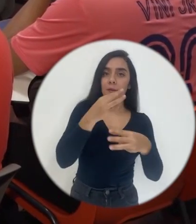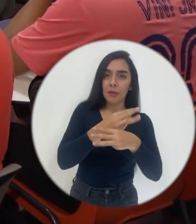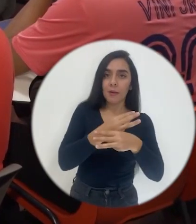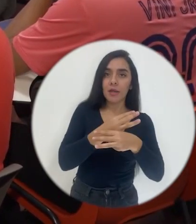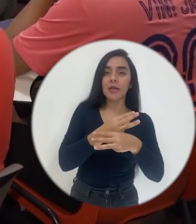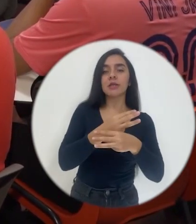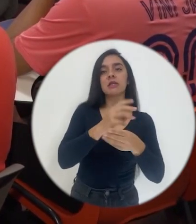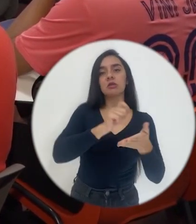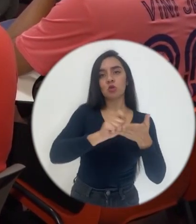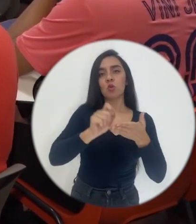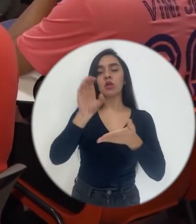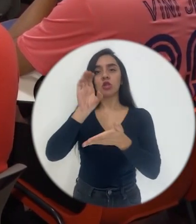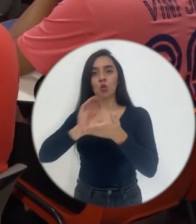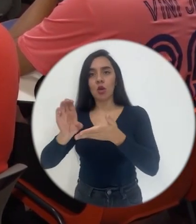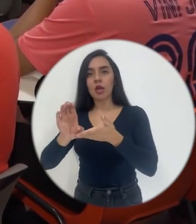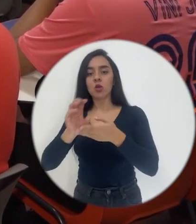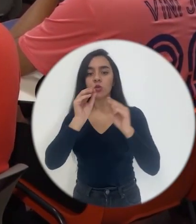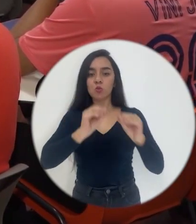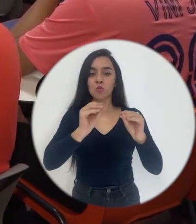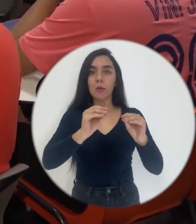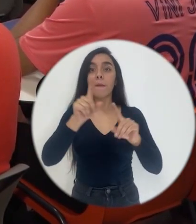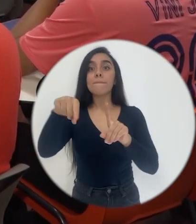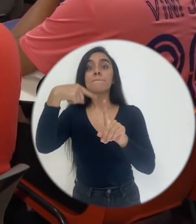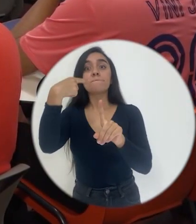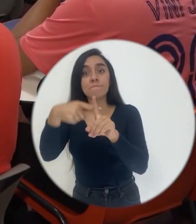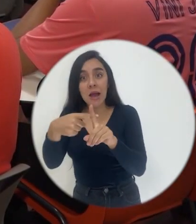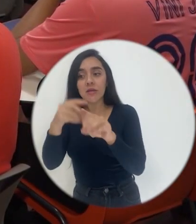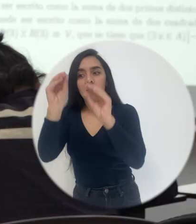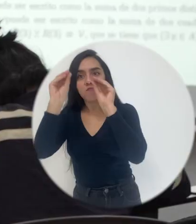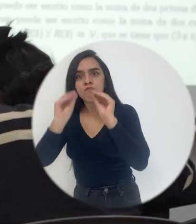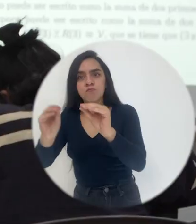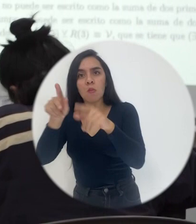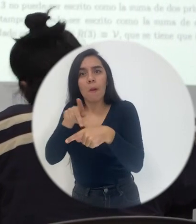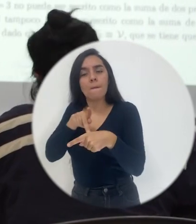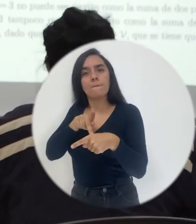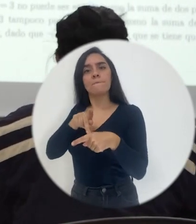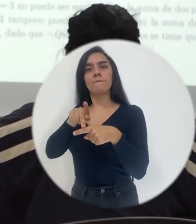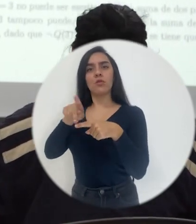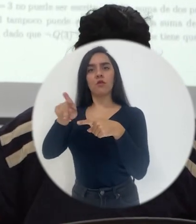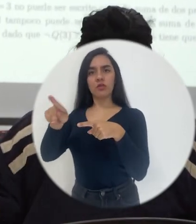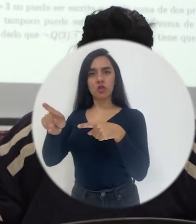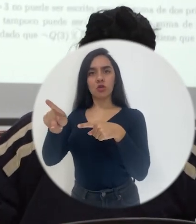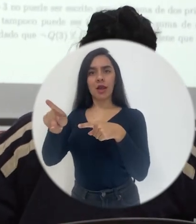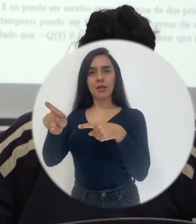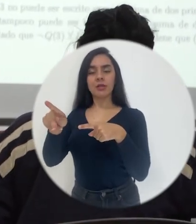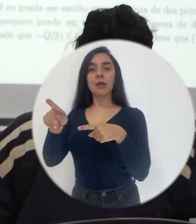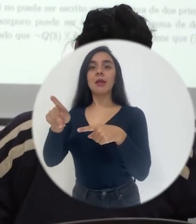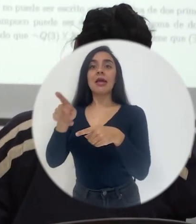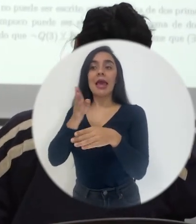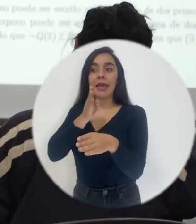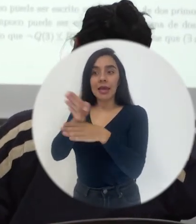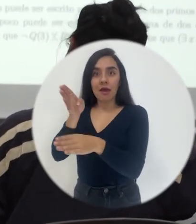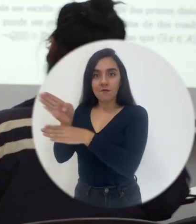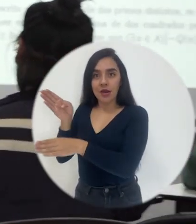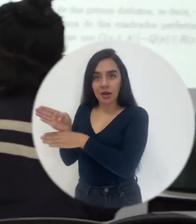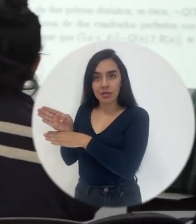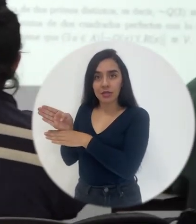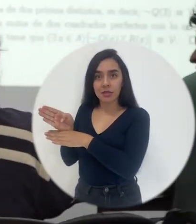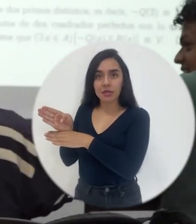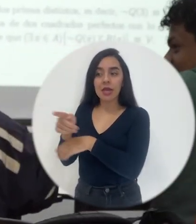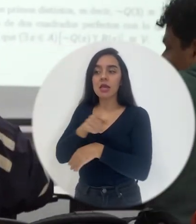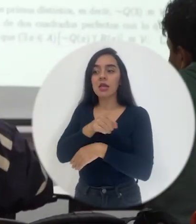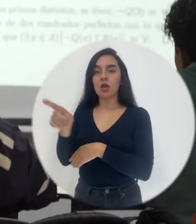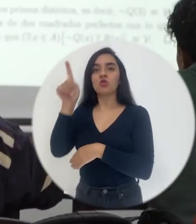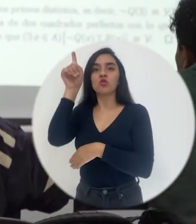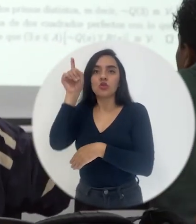sino también con la formación de profesionales en carreras para que tienen que